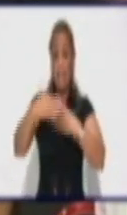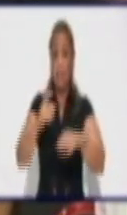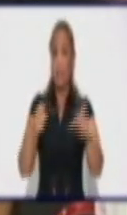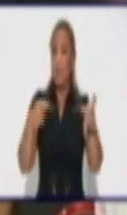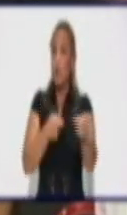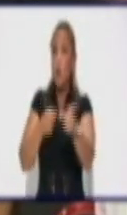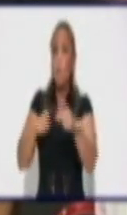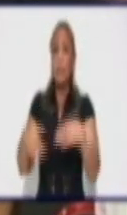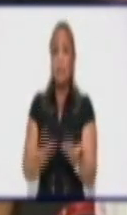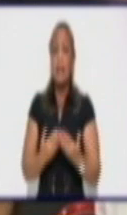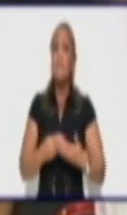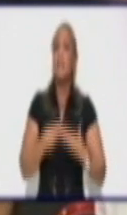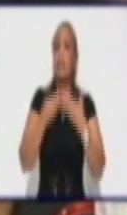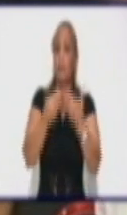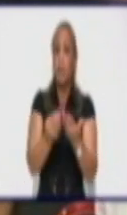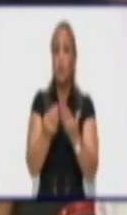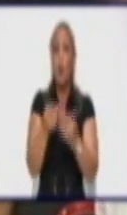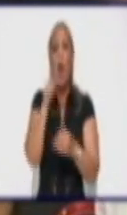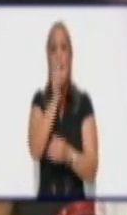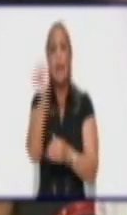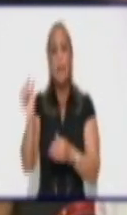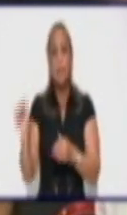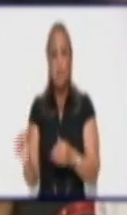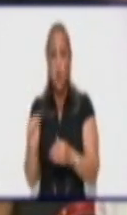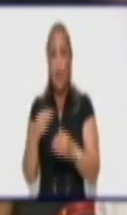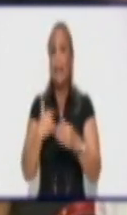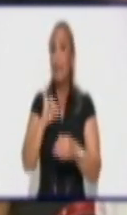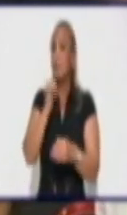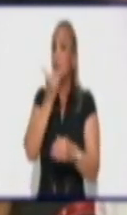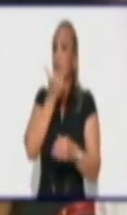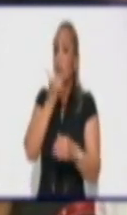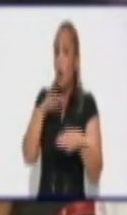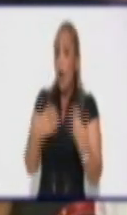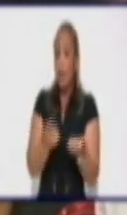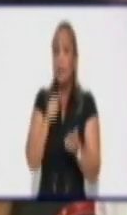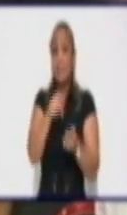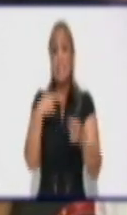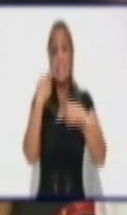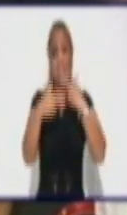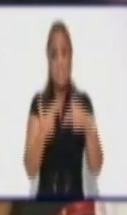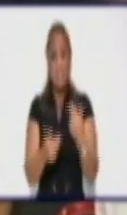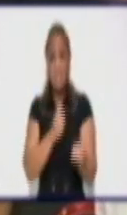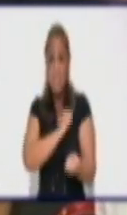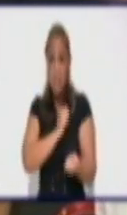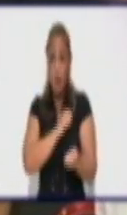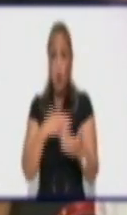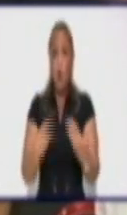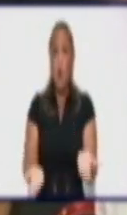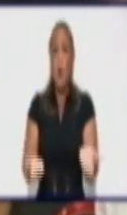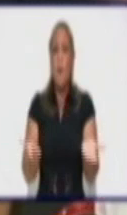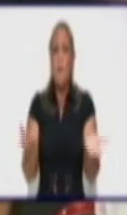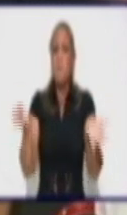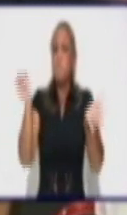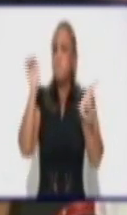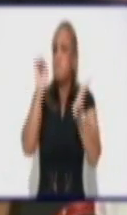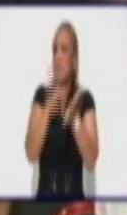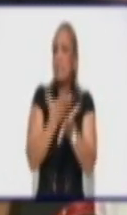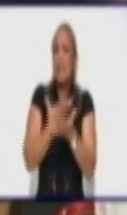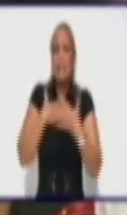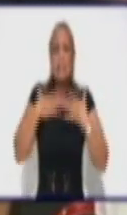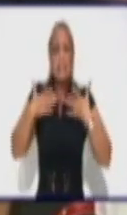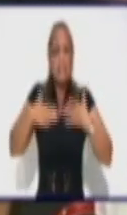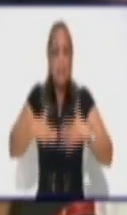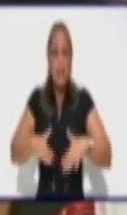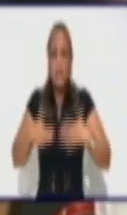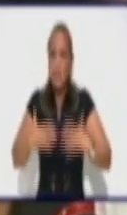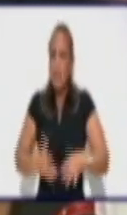equivocadamente quisieron frenar, quisieron manchar esa tranquilidad ciudadana